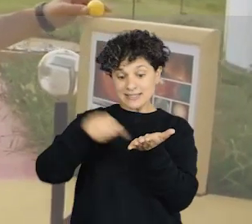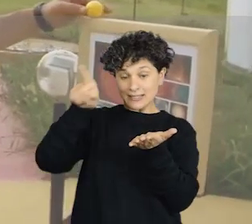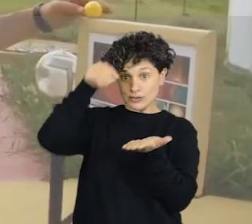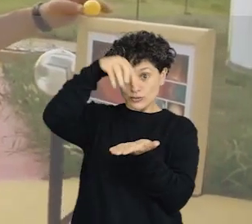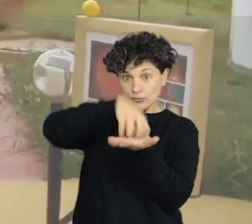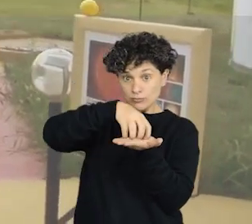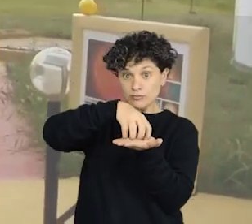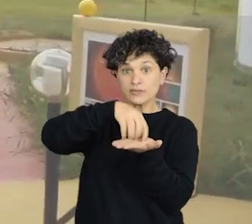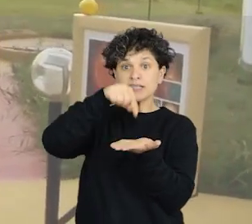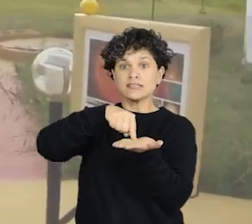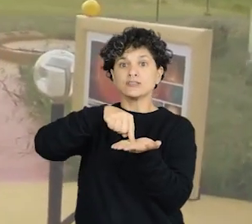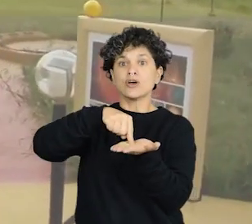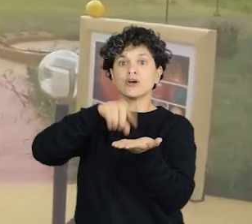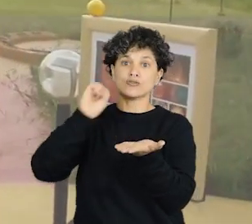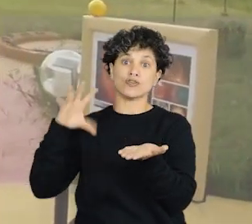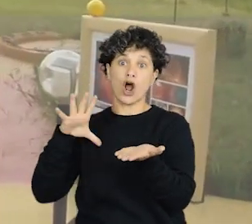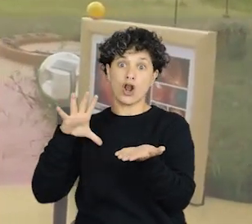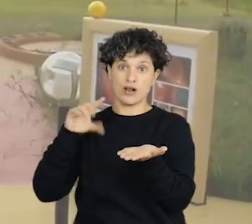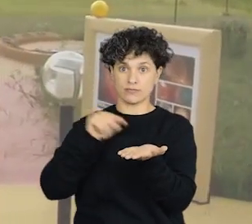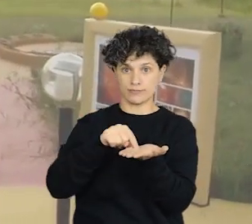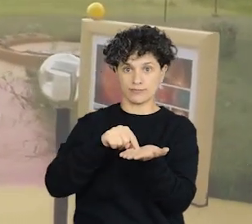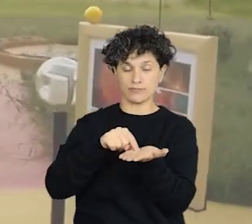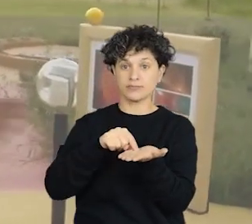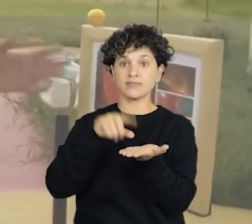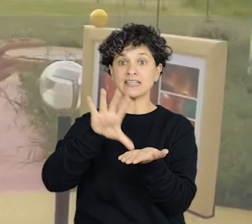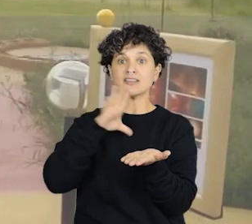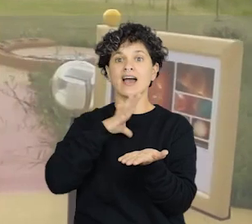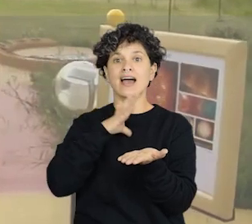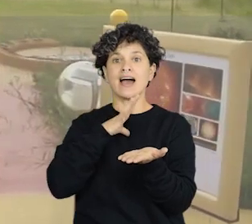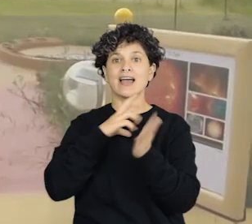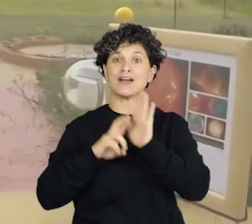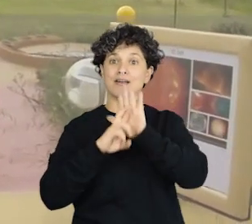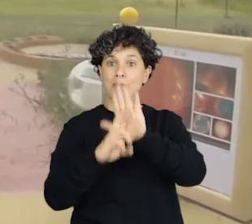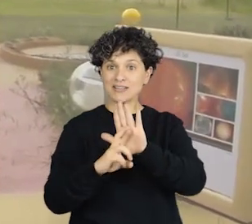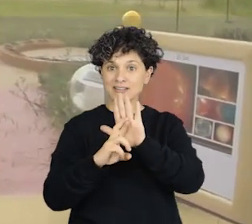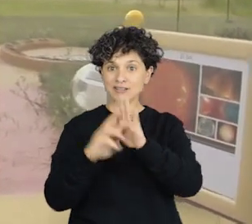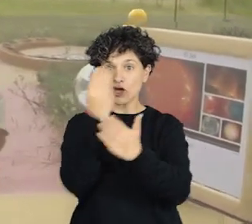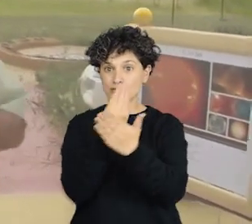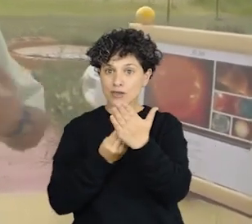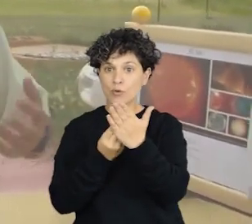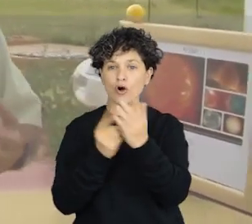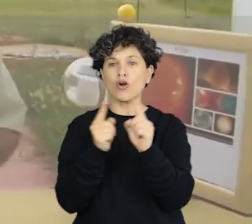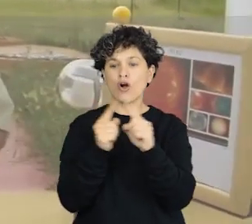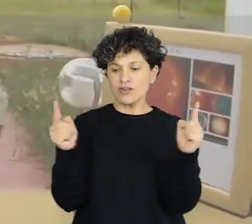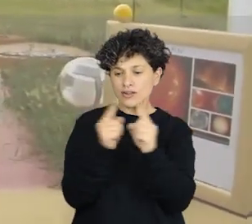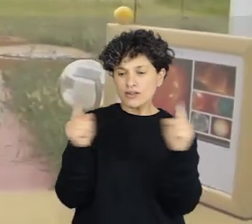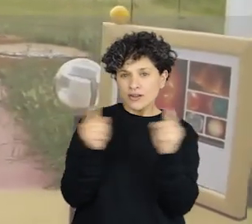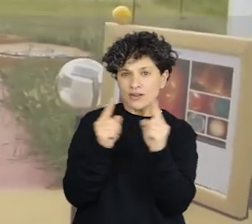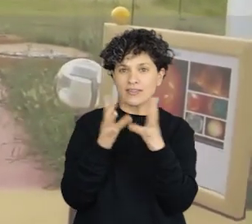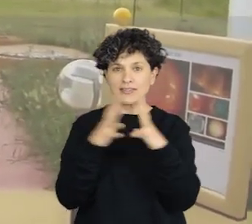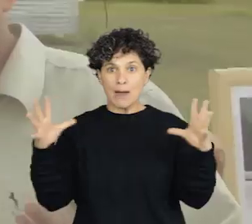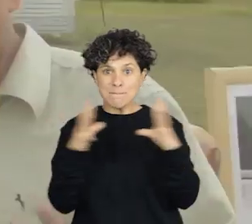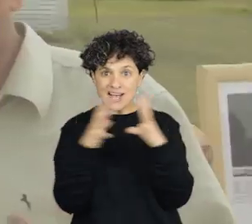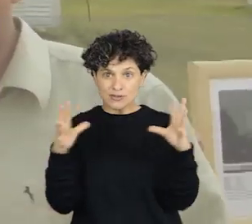representación a una cierta escala de tamaño, con algunas imágenes. Y después tenemos colocados a los diferentes planetas.